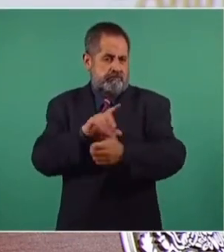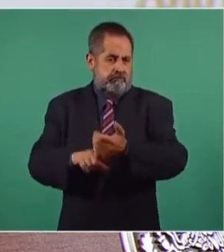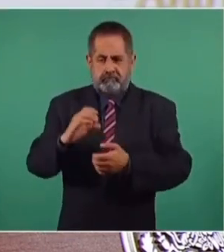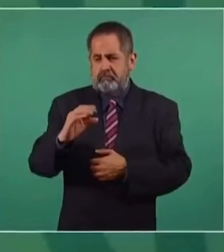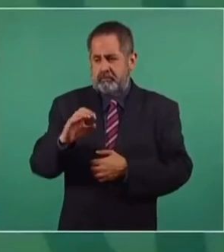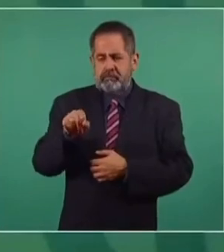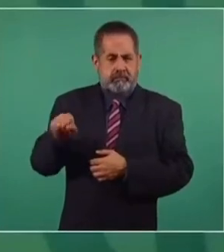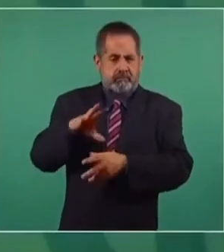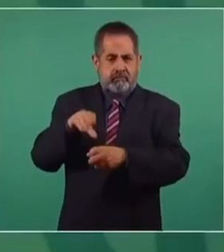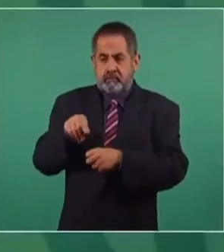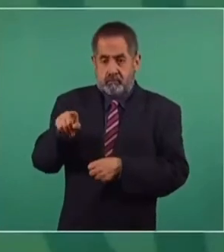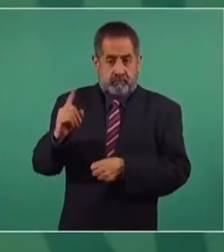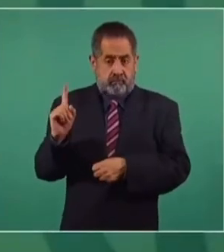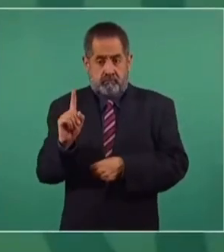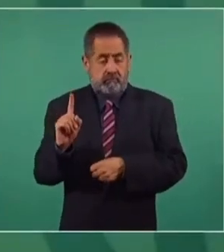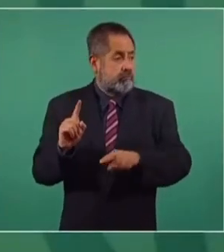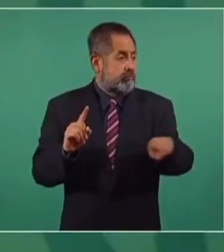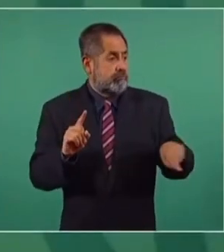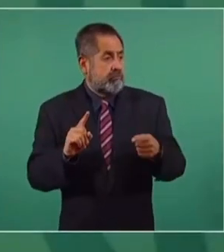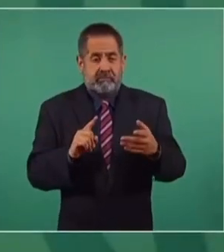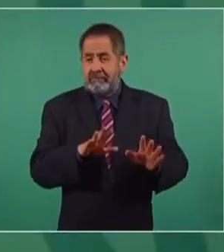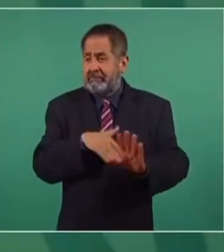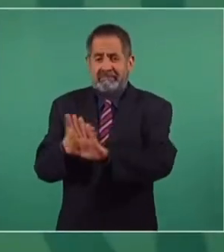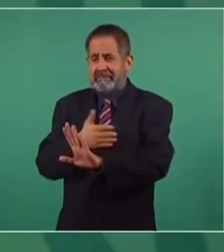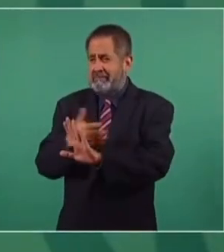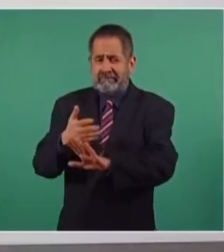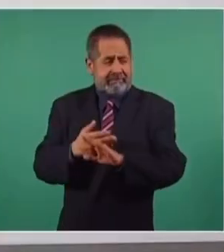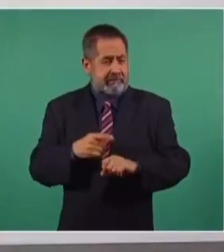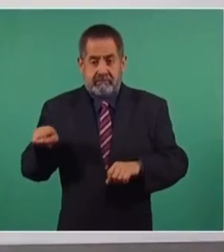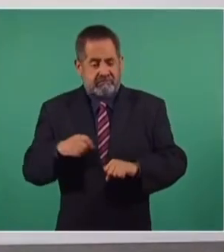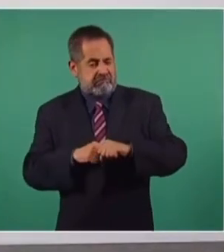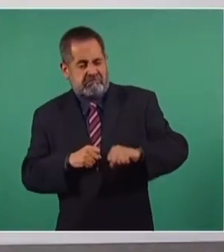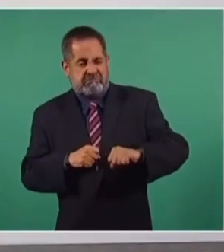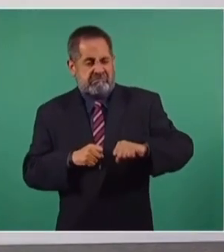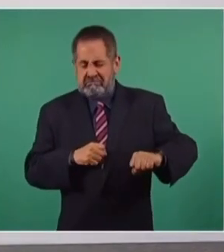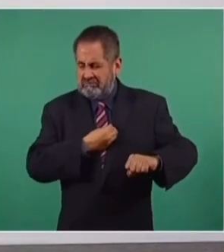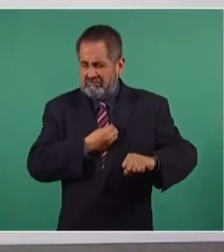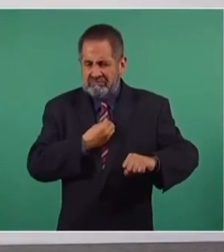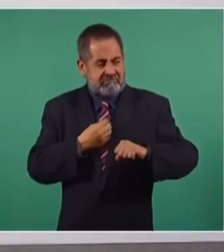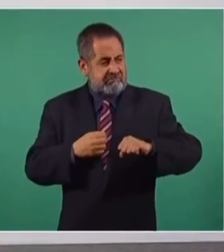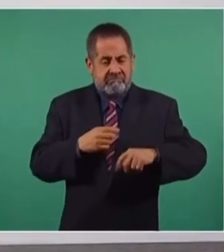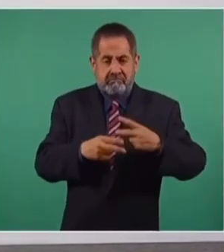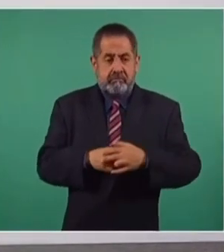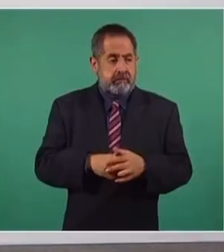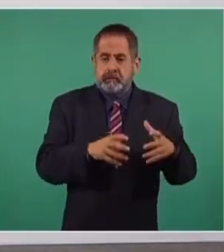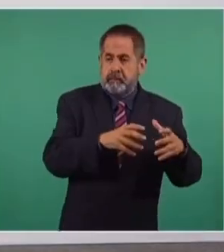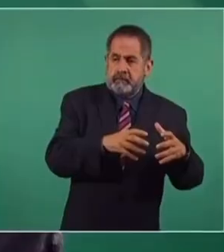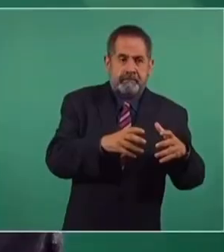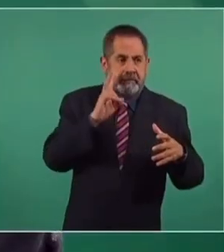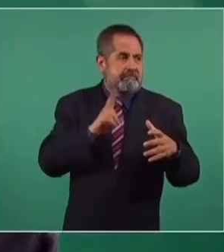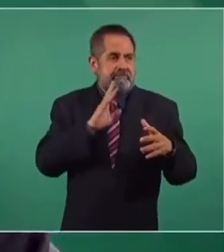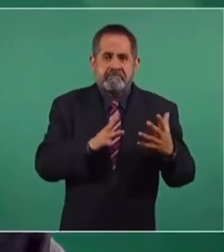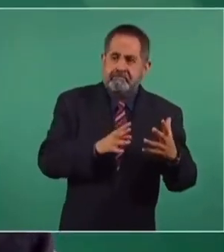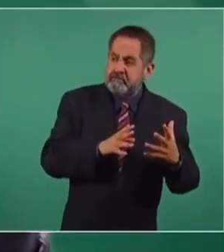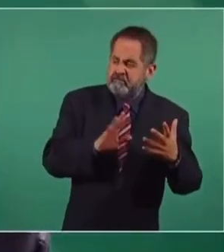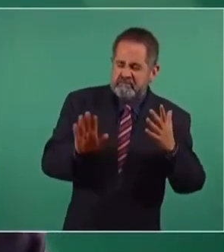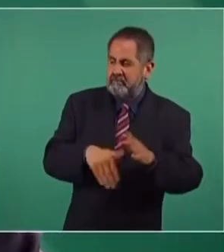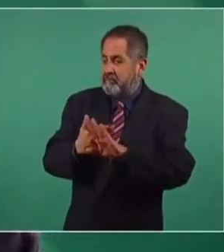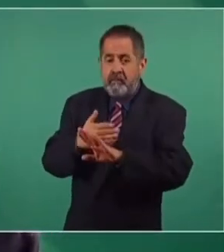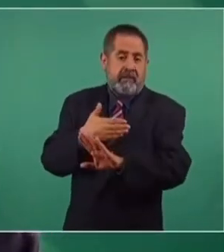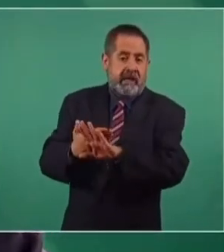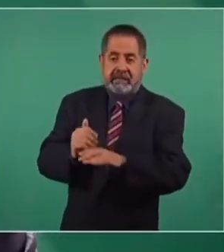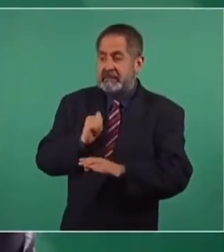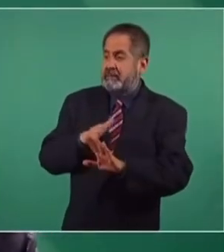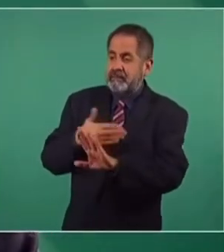y está enfrentando a grupos de ingresos creados. cada vez que pueden se le lanzan.